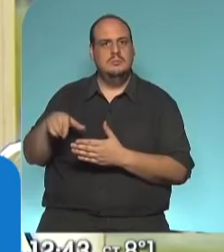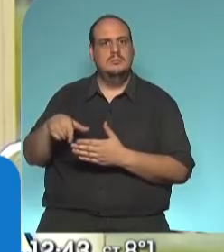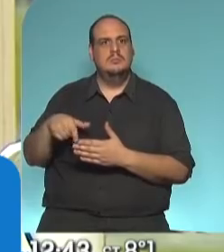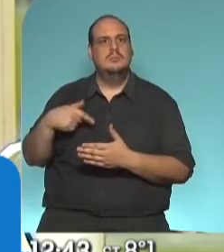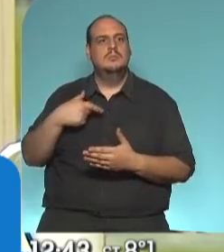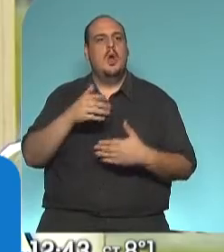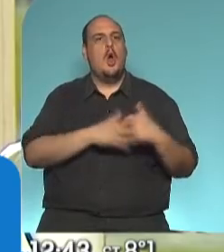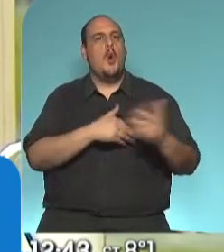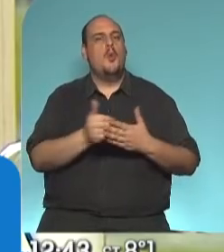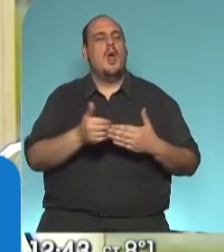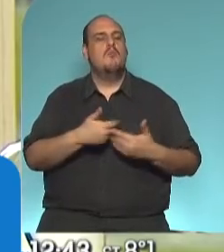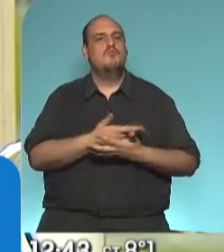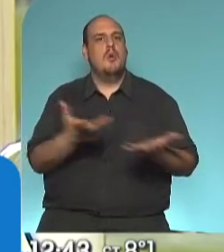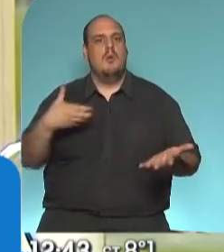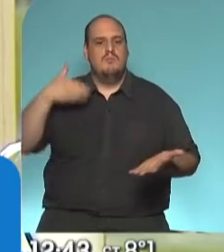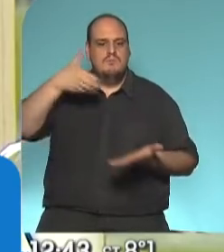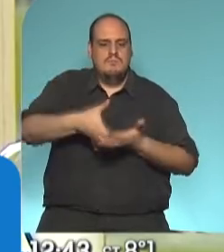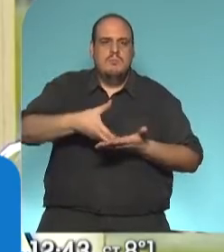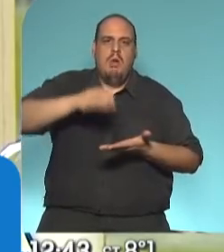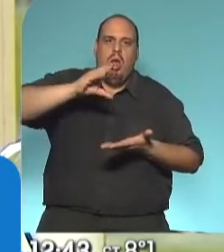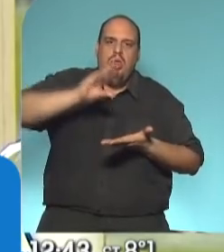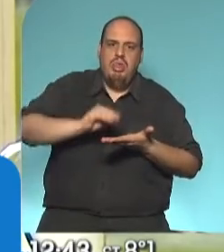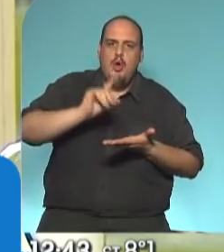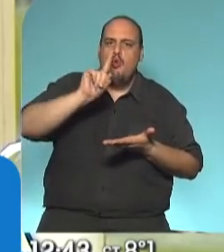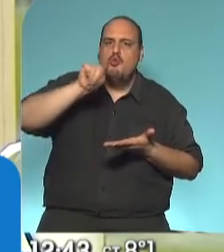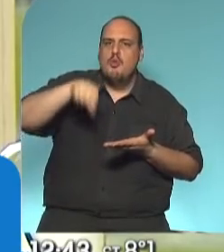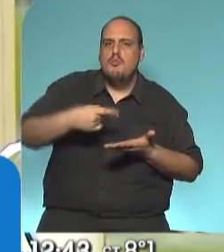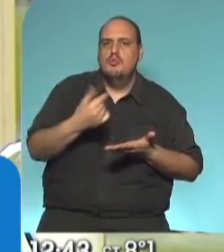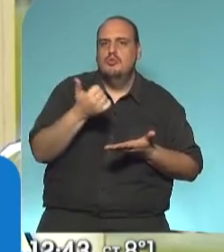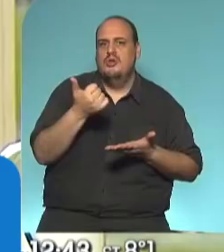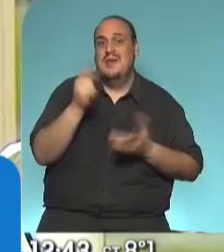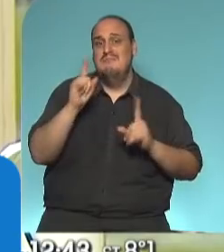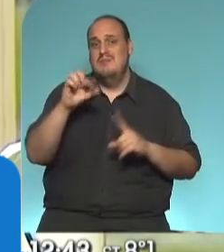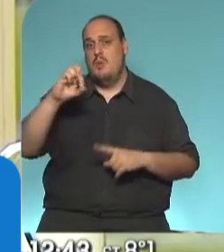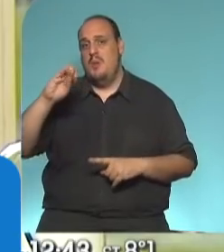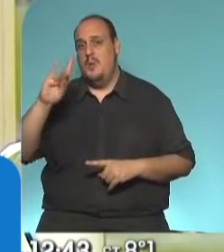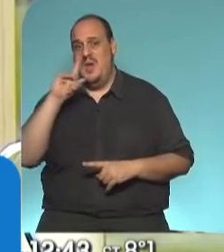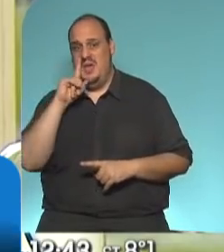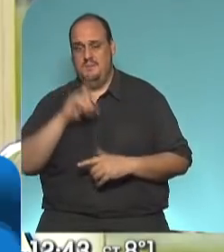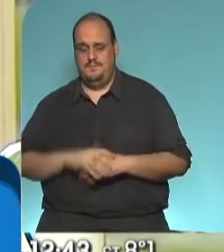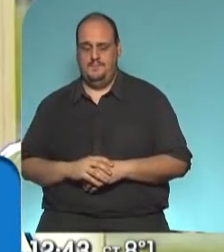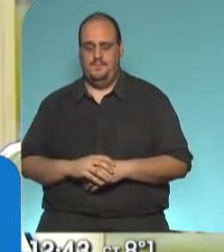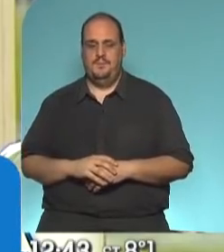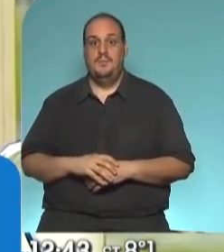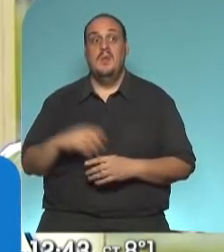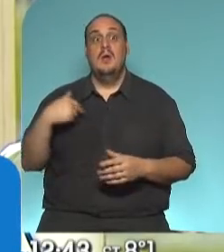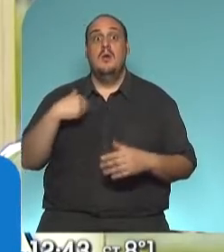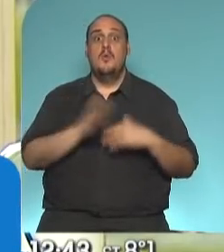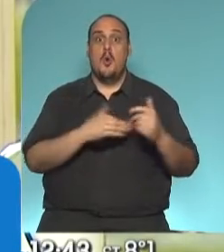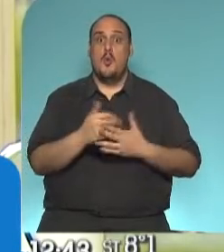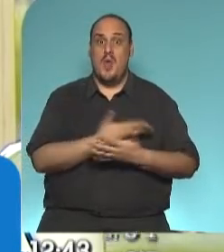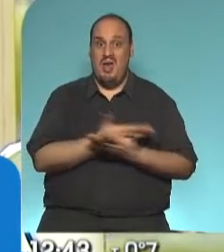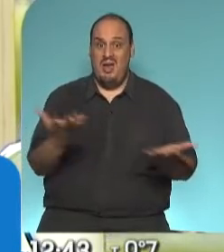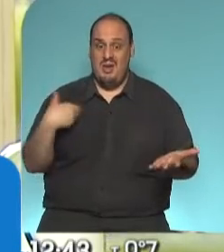inversión en obra pública de 1,6 puntos porcentuales del producto. De hecho, la inversión en obra pública